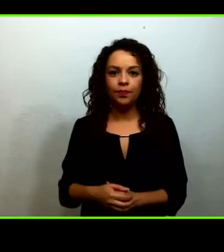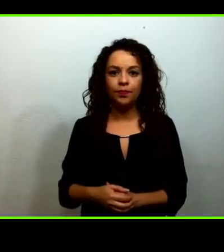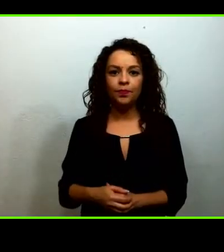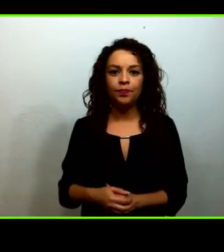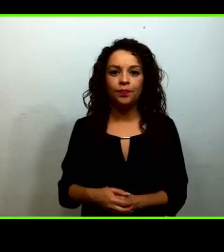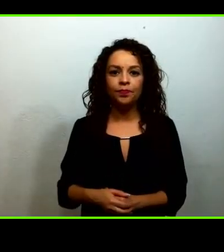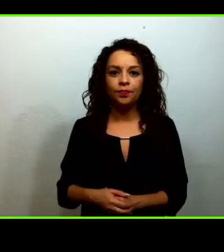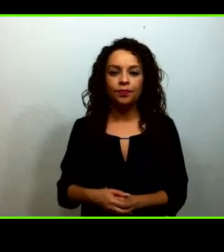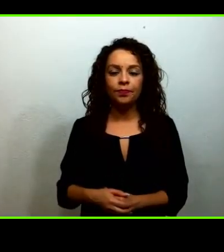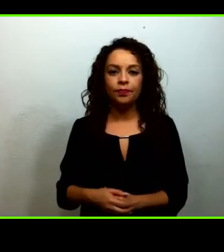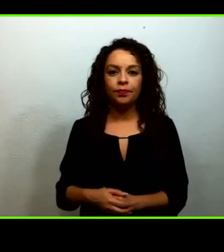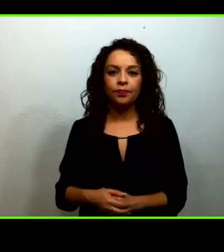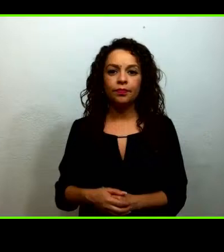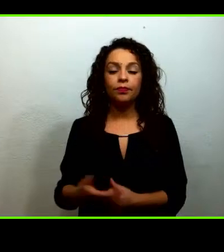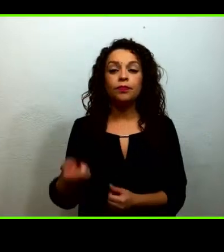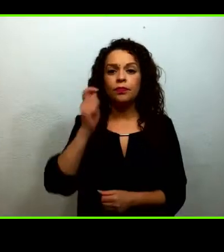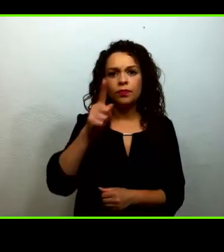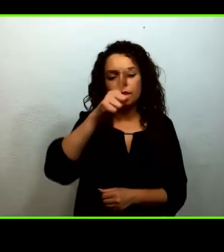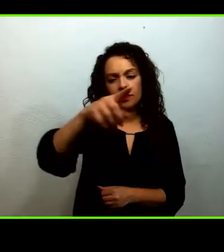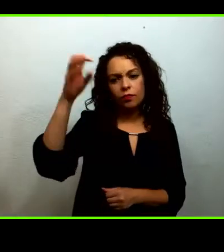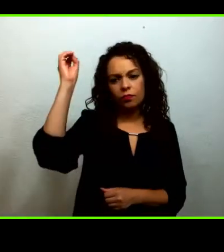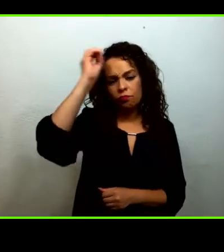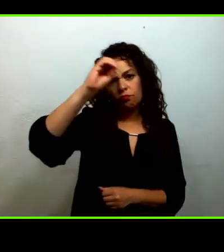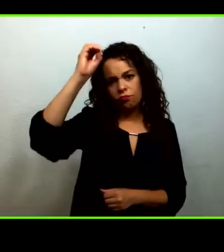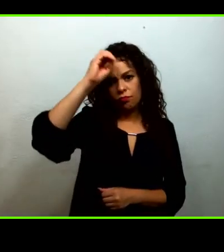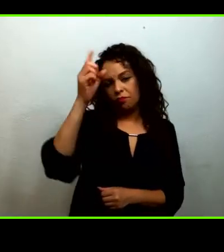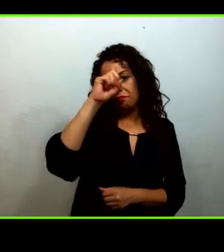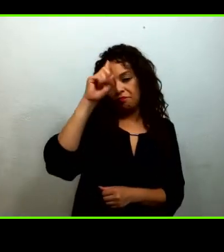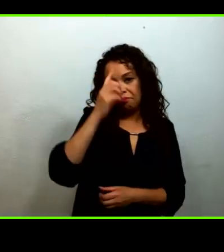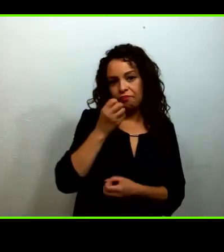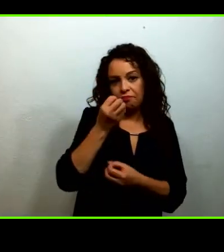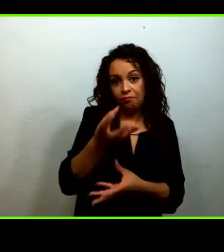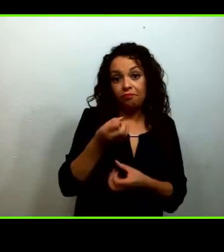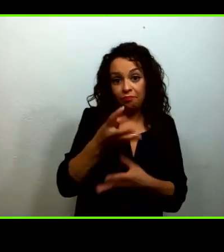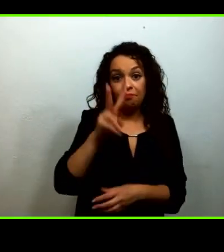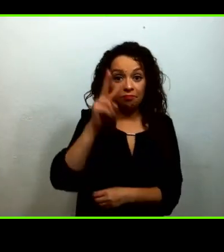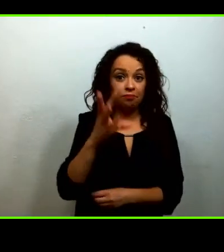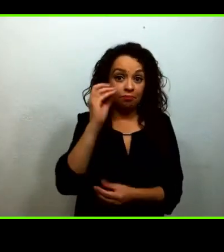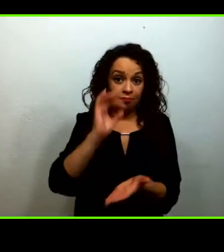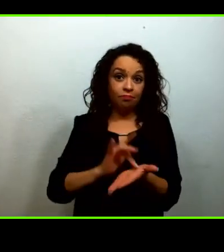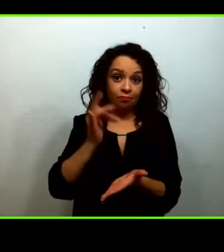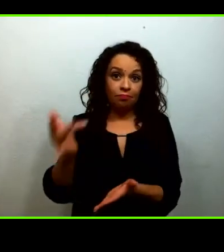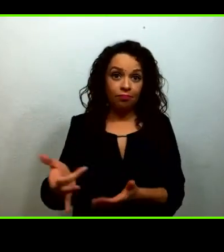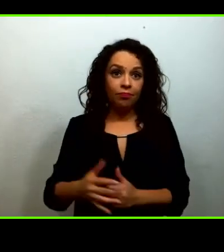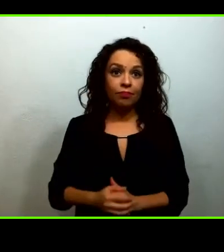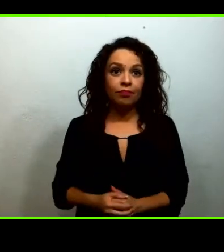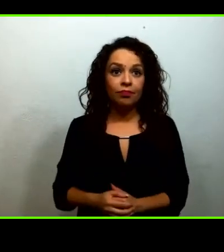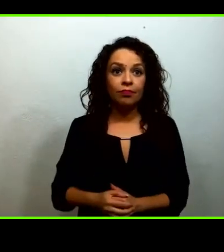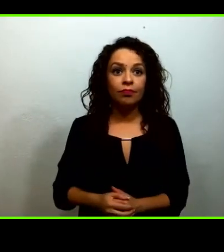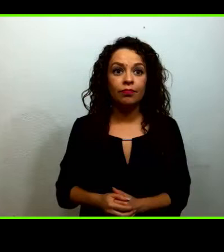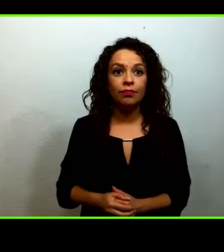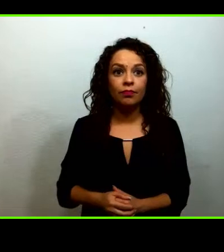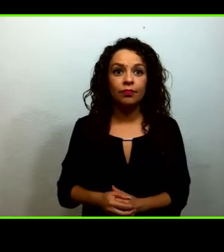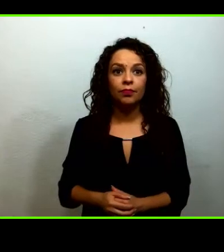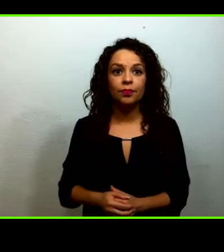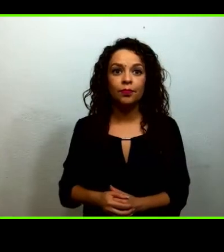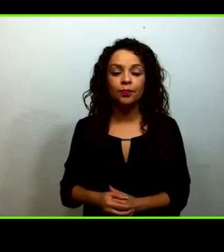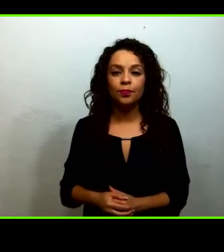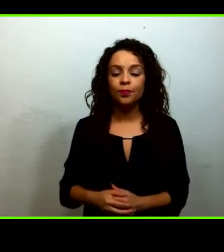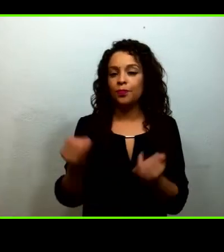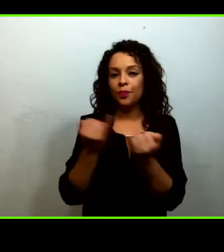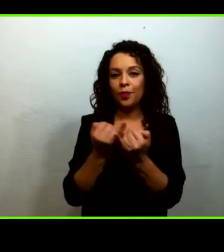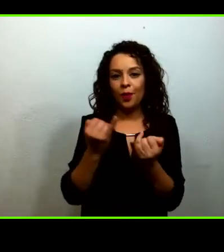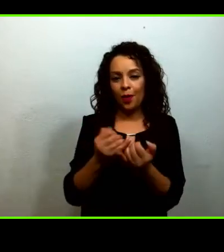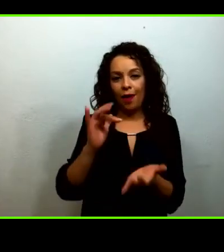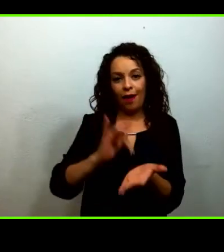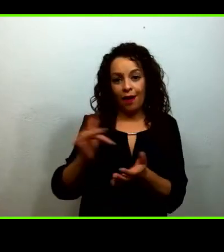también las recomendaciones prácticas para pensar la continuidad educativa. Y también muchas gracias por las publicaciones y